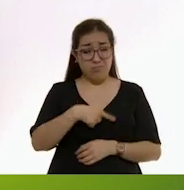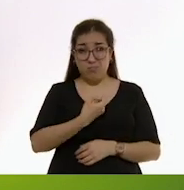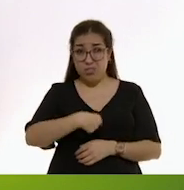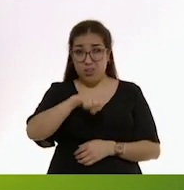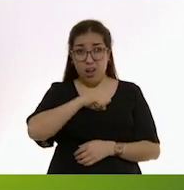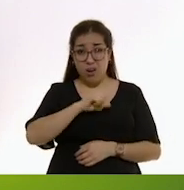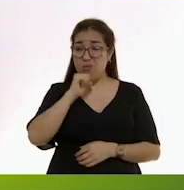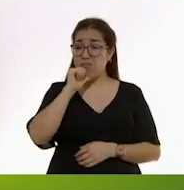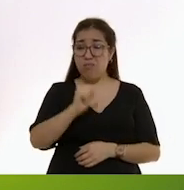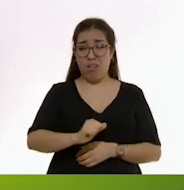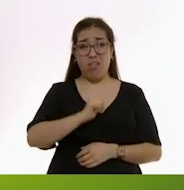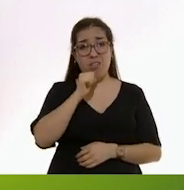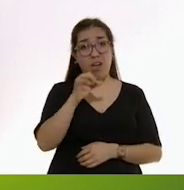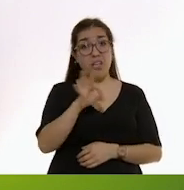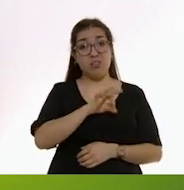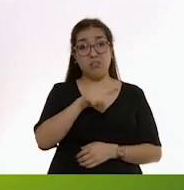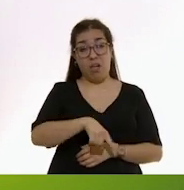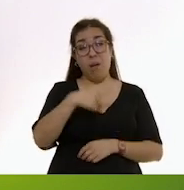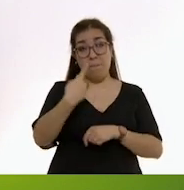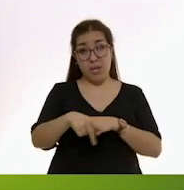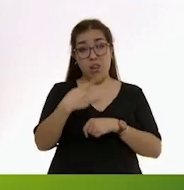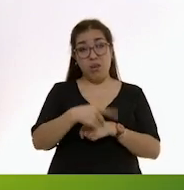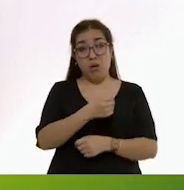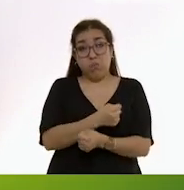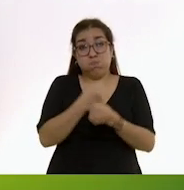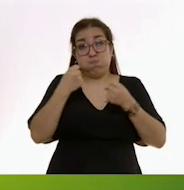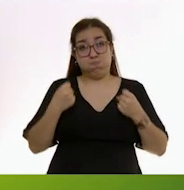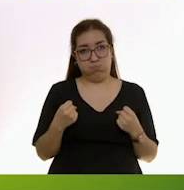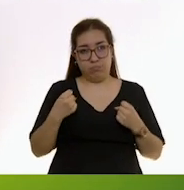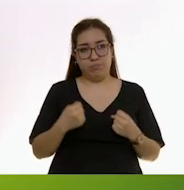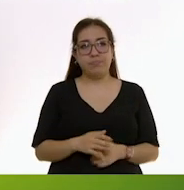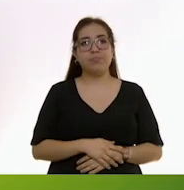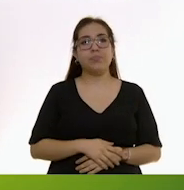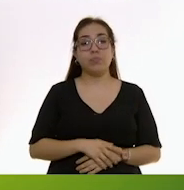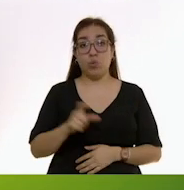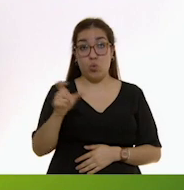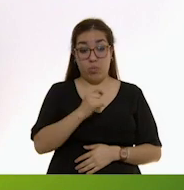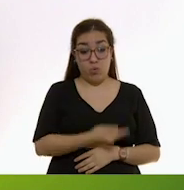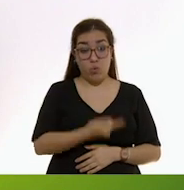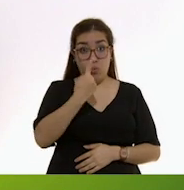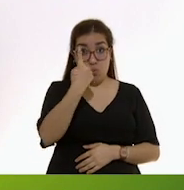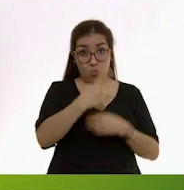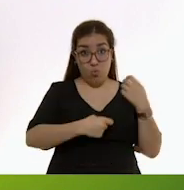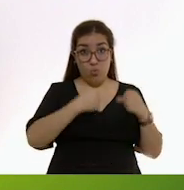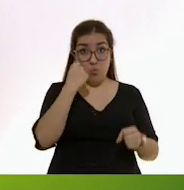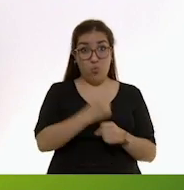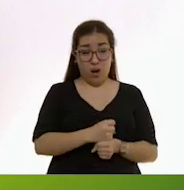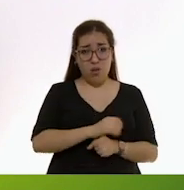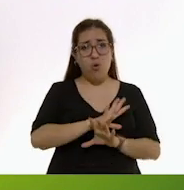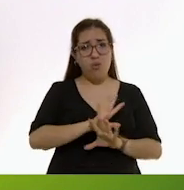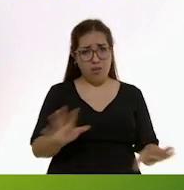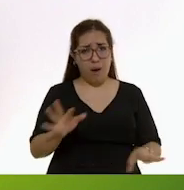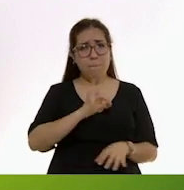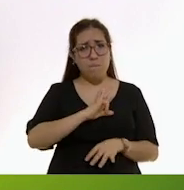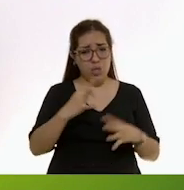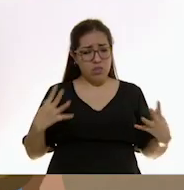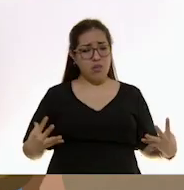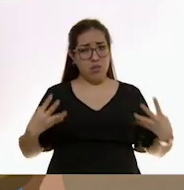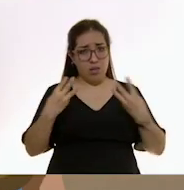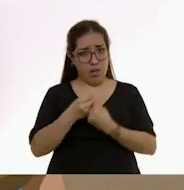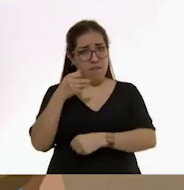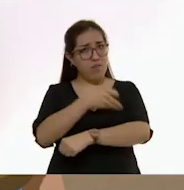riesgo de sufrir sobrepeso u obesidad. A partir del año, integre a su bebé a la dieta familiar.